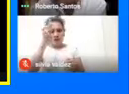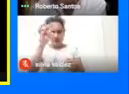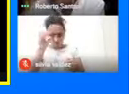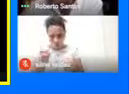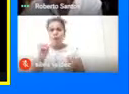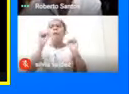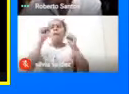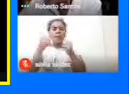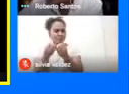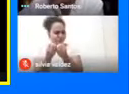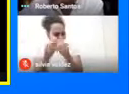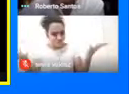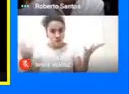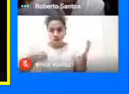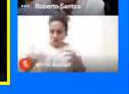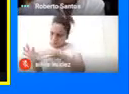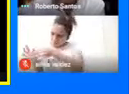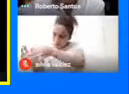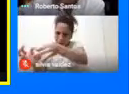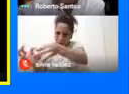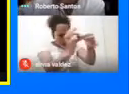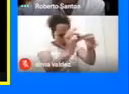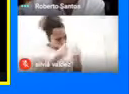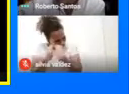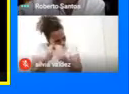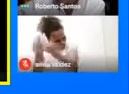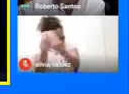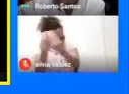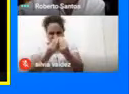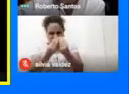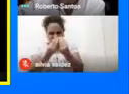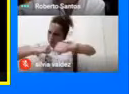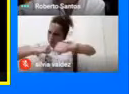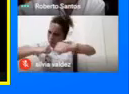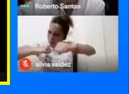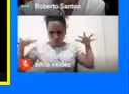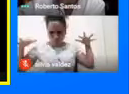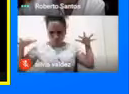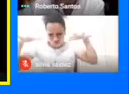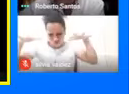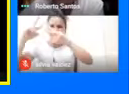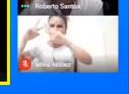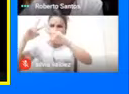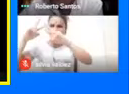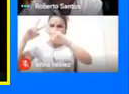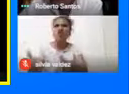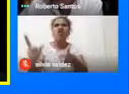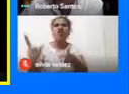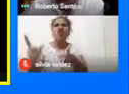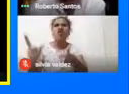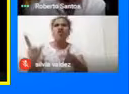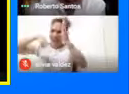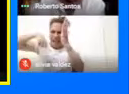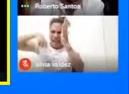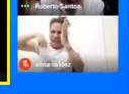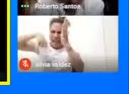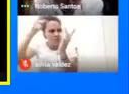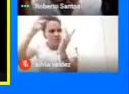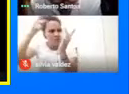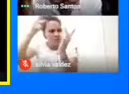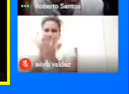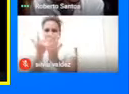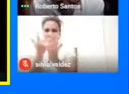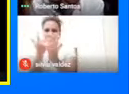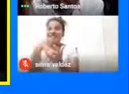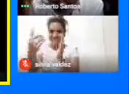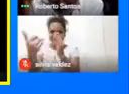hacer mucho Si nos unimos Y generamos Un movimiento De investigación Y leemos Los libros Que nos